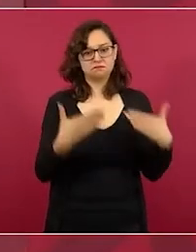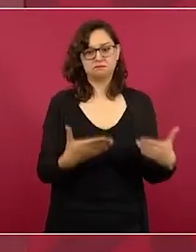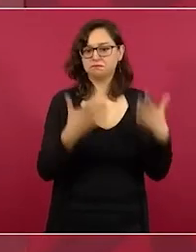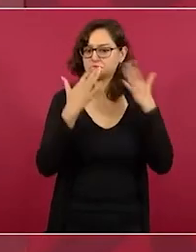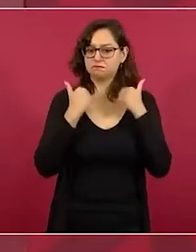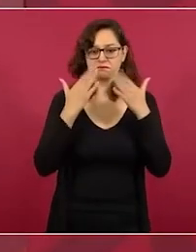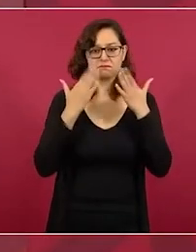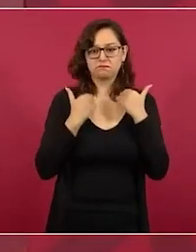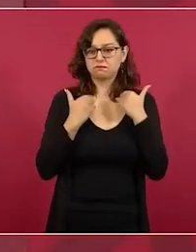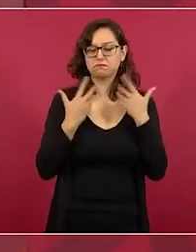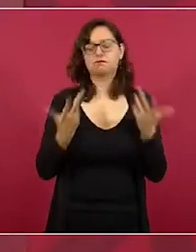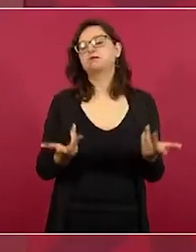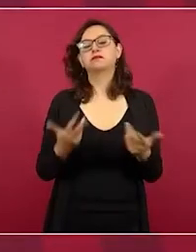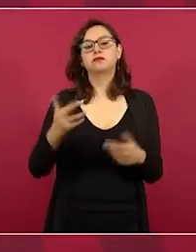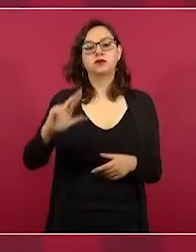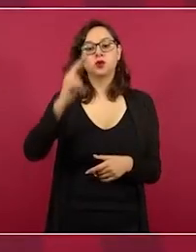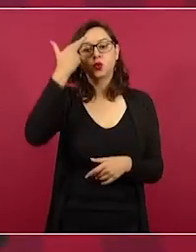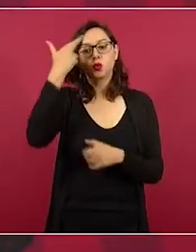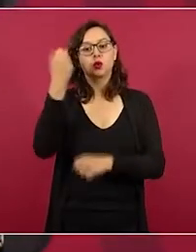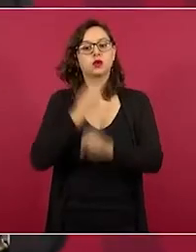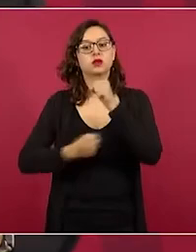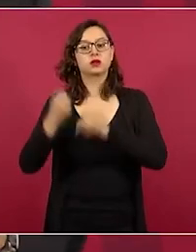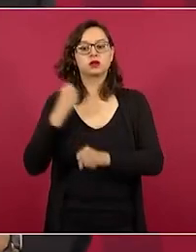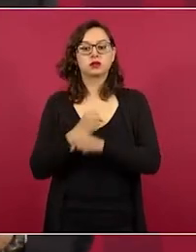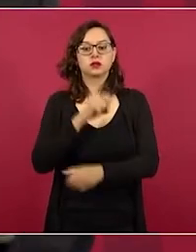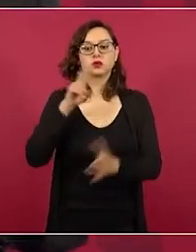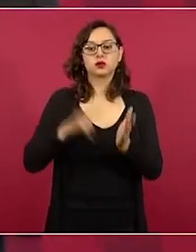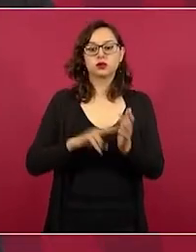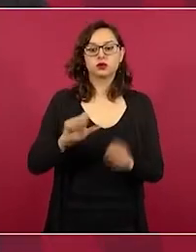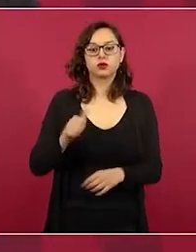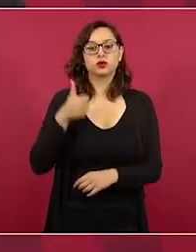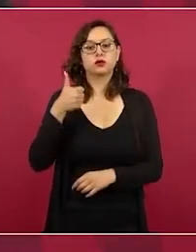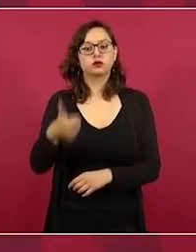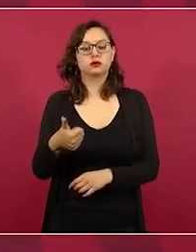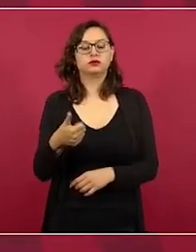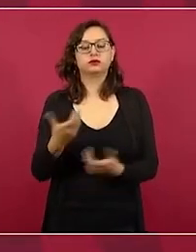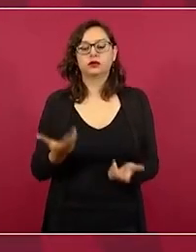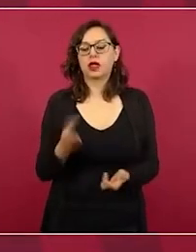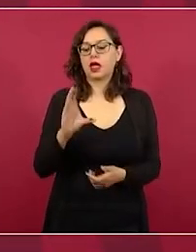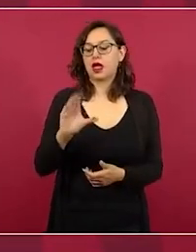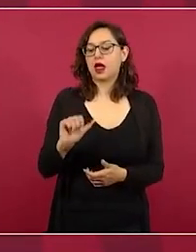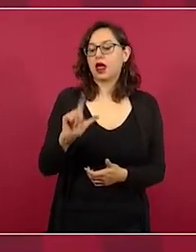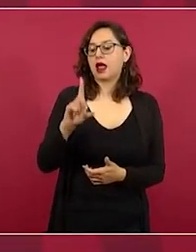Acuérdense que en el 2006 el cuñado de Calderón